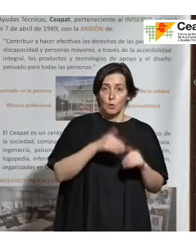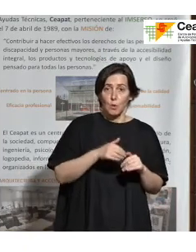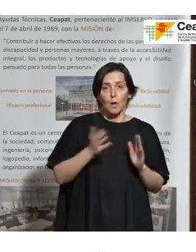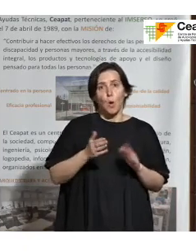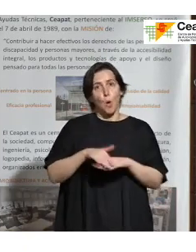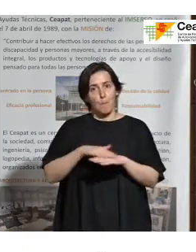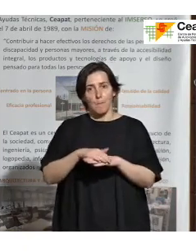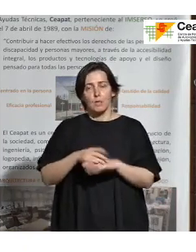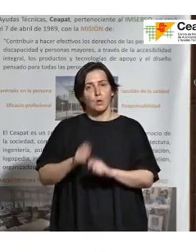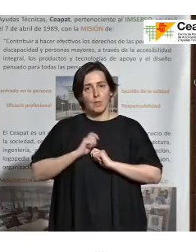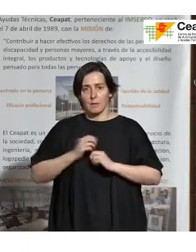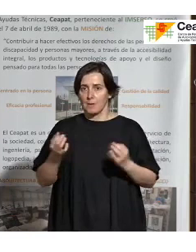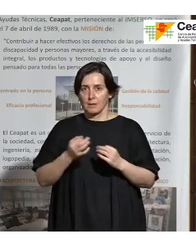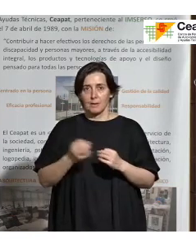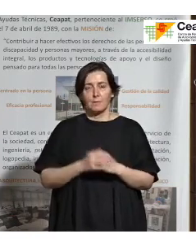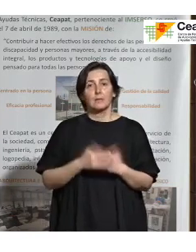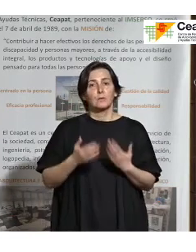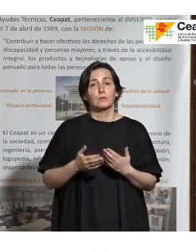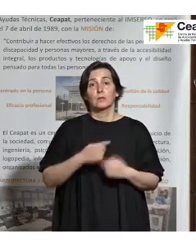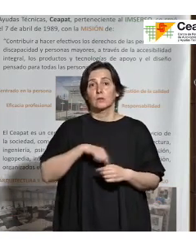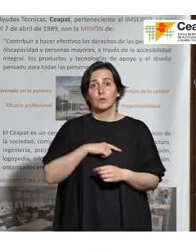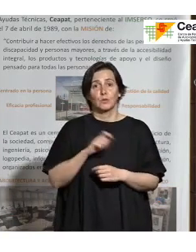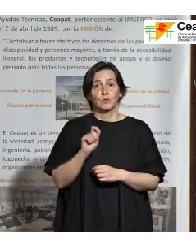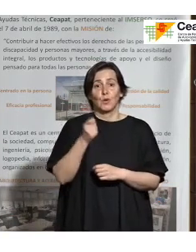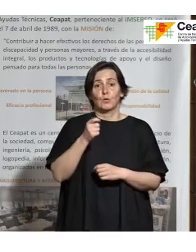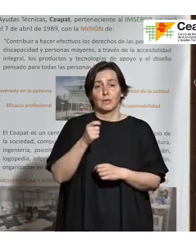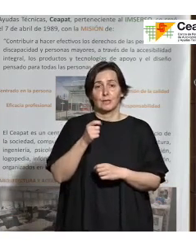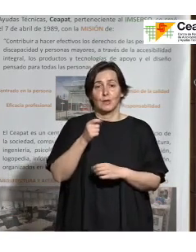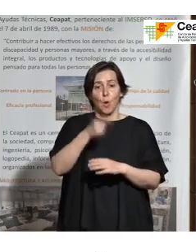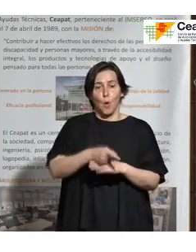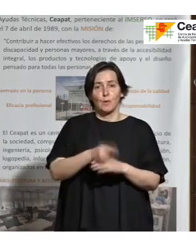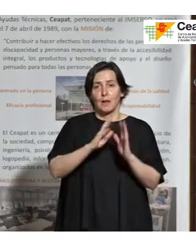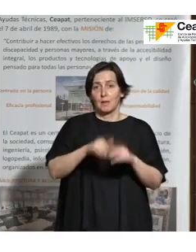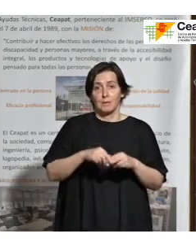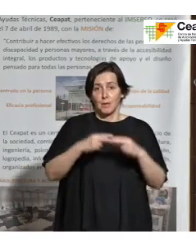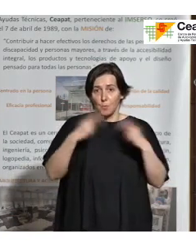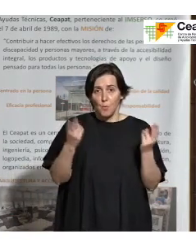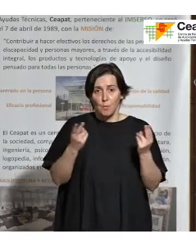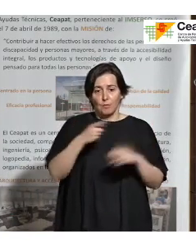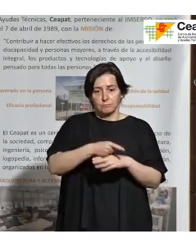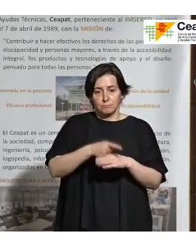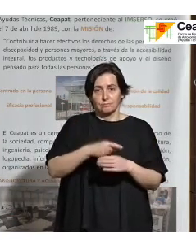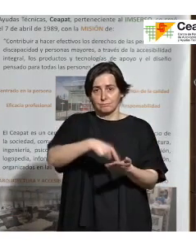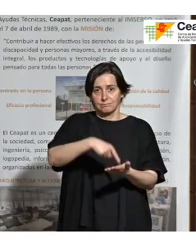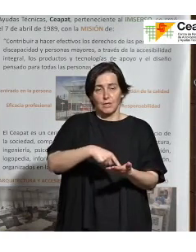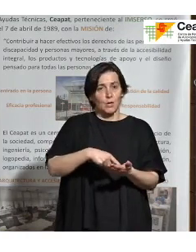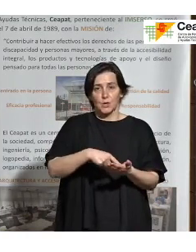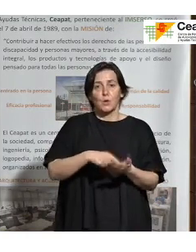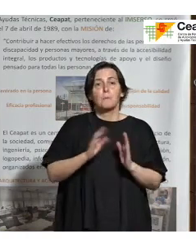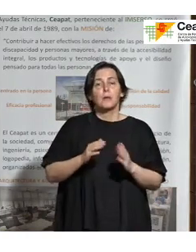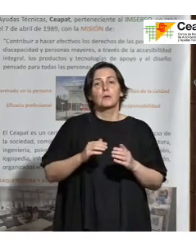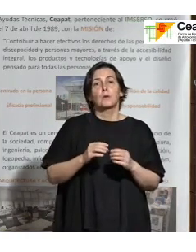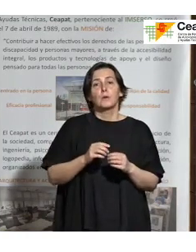no podemos hacer que la administración pública haga determinadas cosas pero con la norma conseguimos que los prestadores